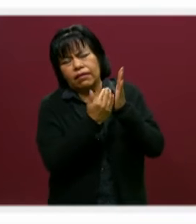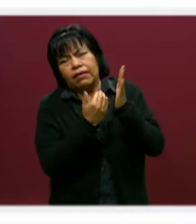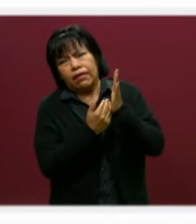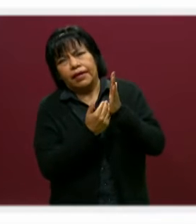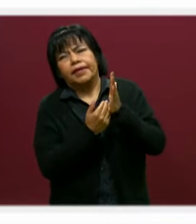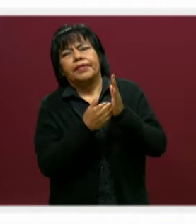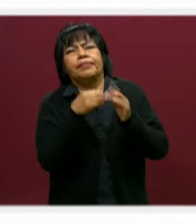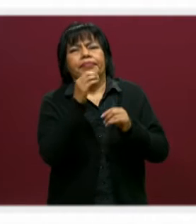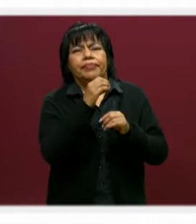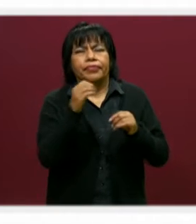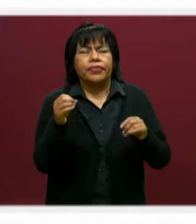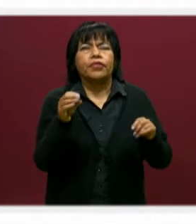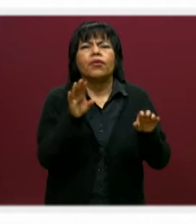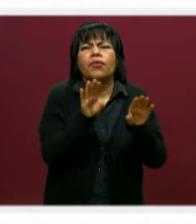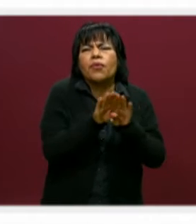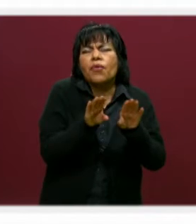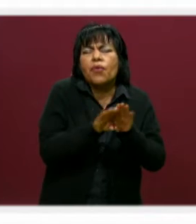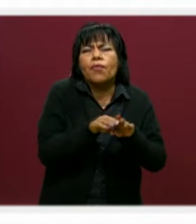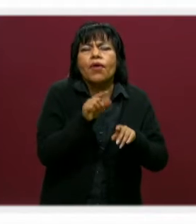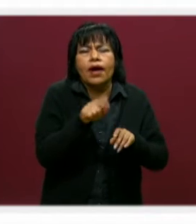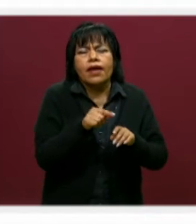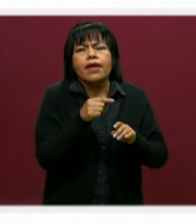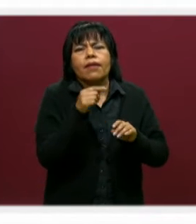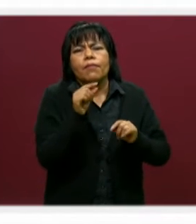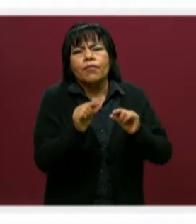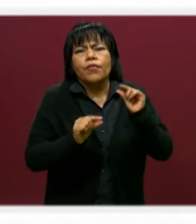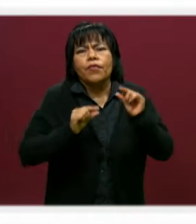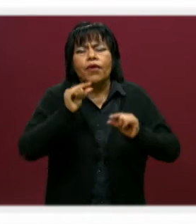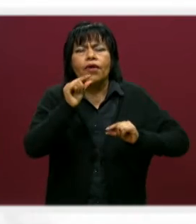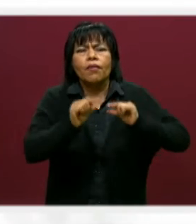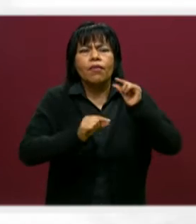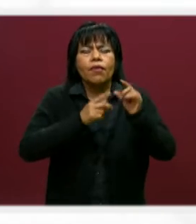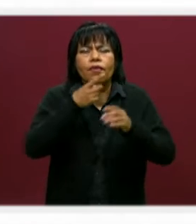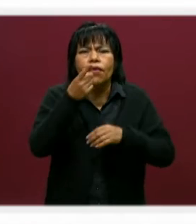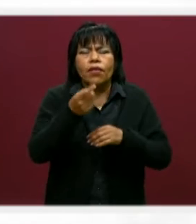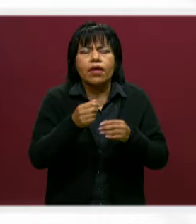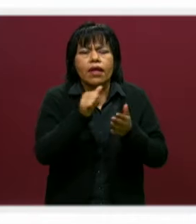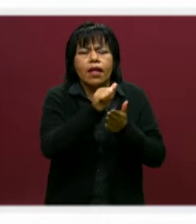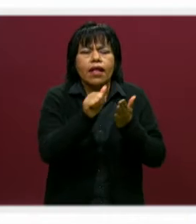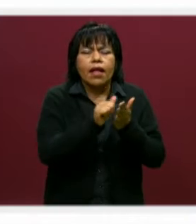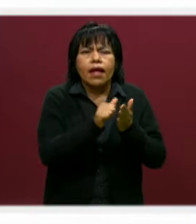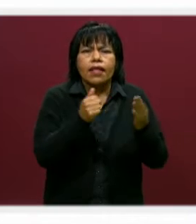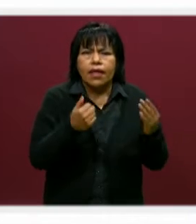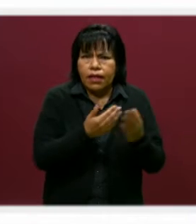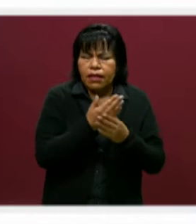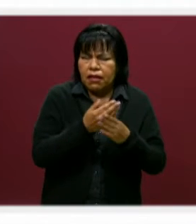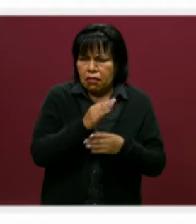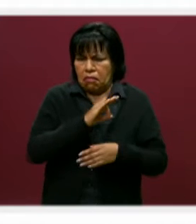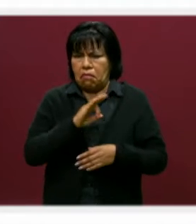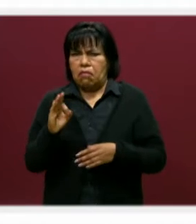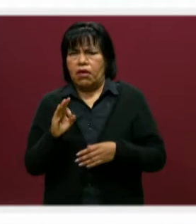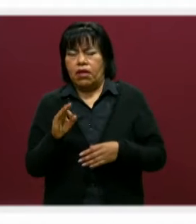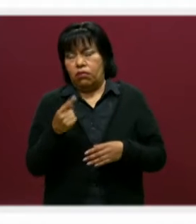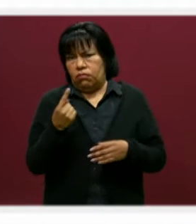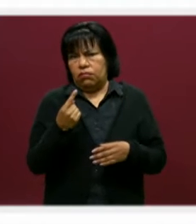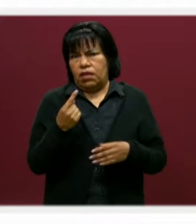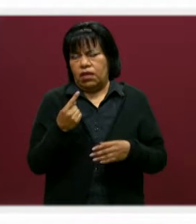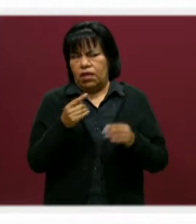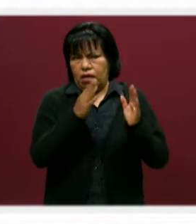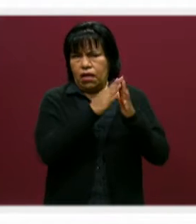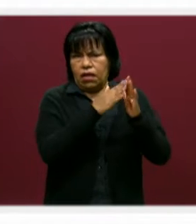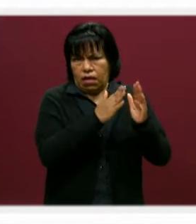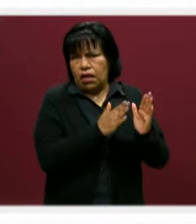de la mano, de llenar los datos que vamos teniendo. El acta de nacimiento obviamente puede ser una que tengamos en casa.